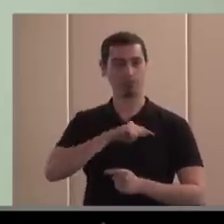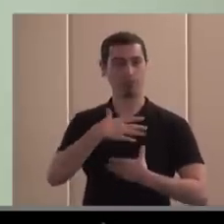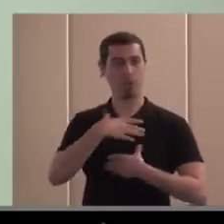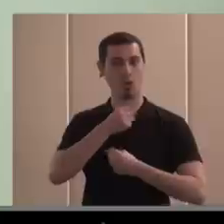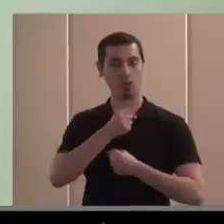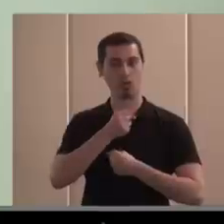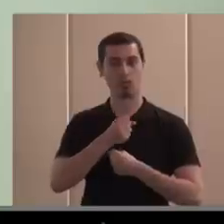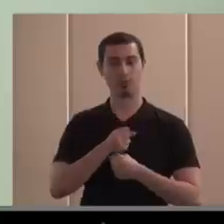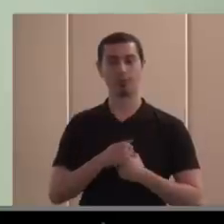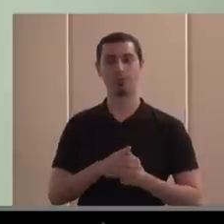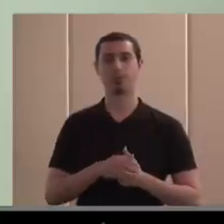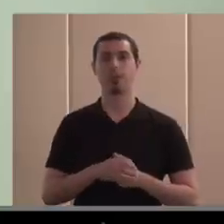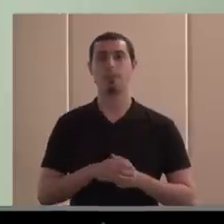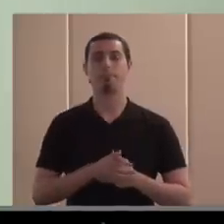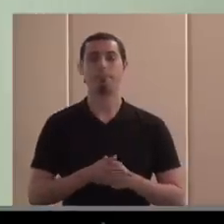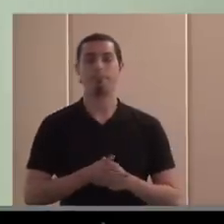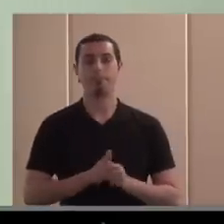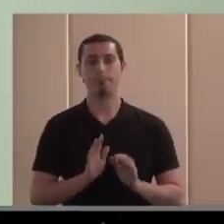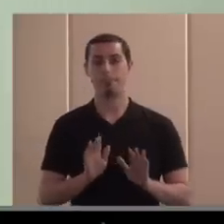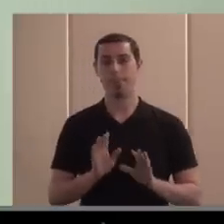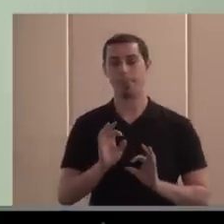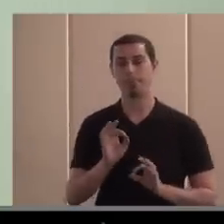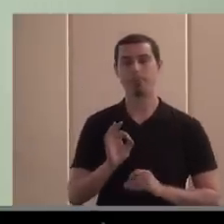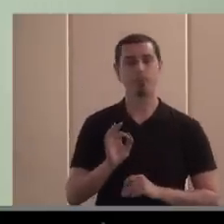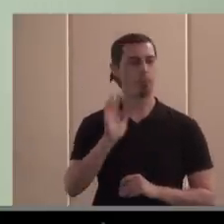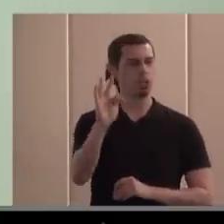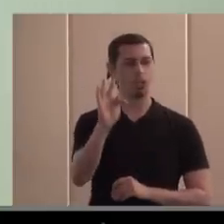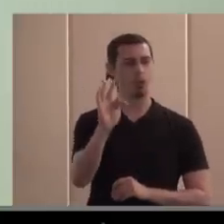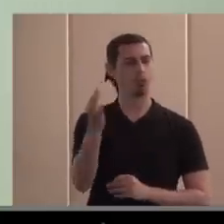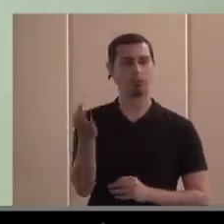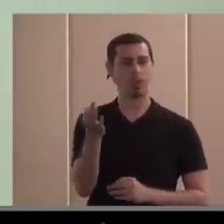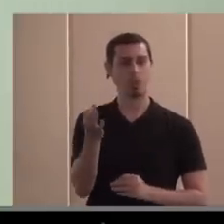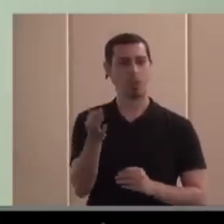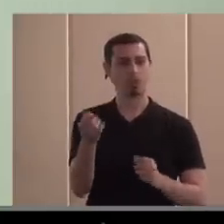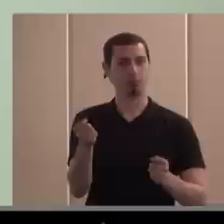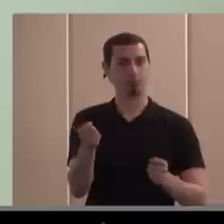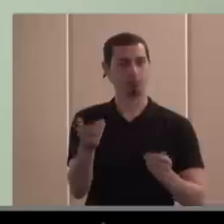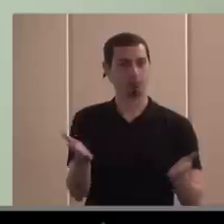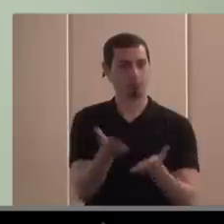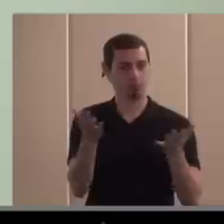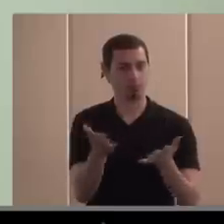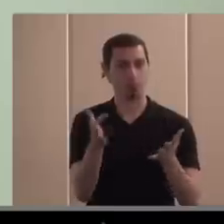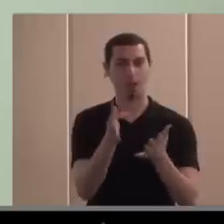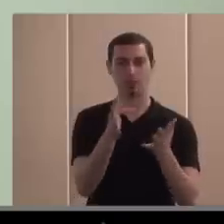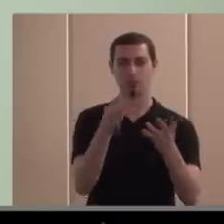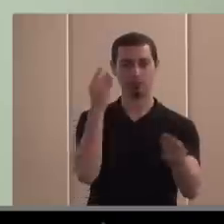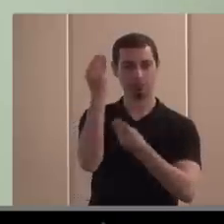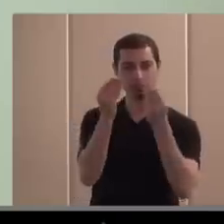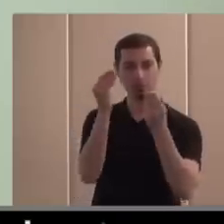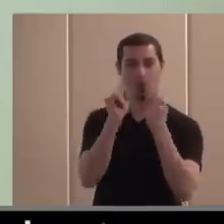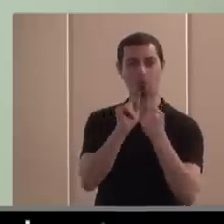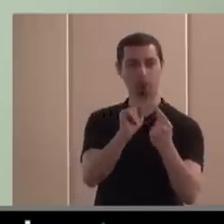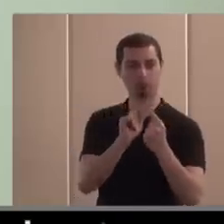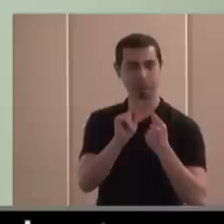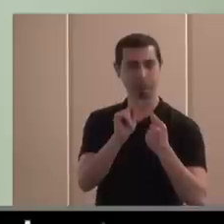deja exhaustos, pero es bueno siempre fomentar y propiciar el debate, la reflexión, para no actuar,